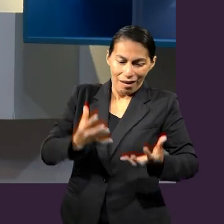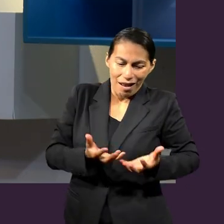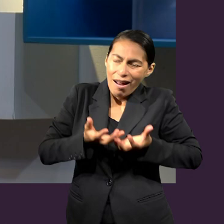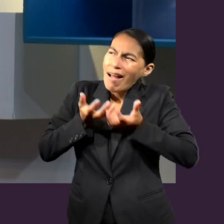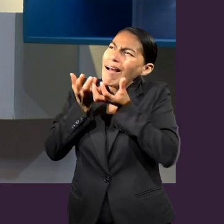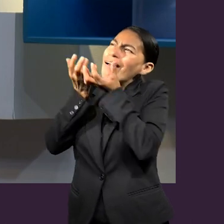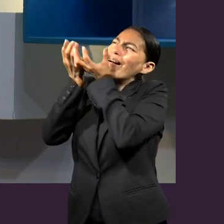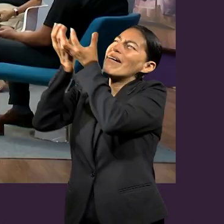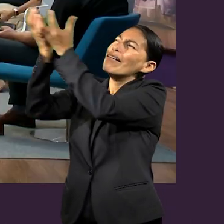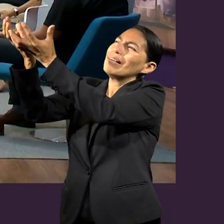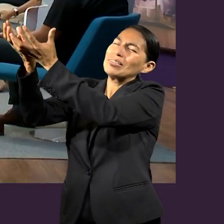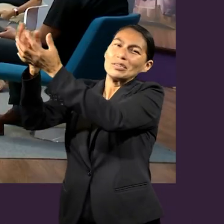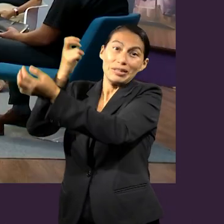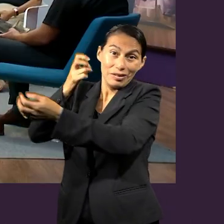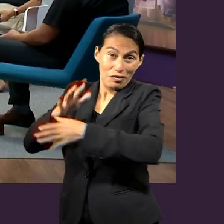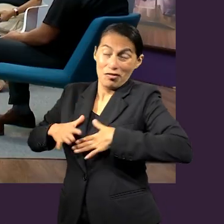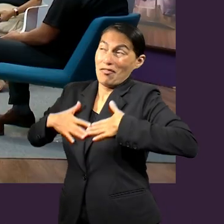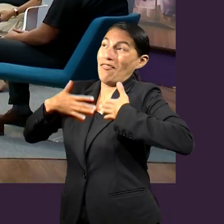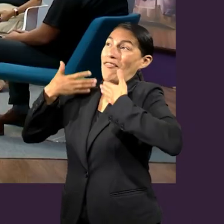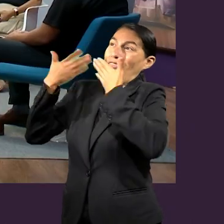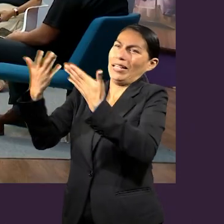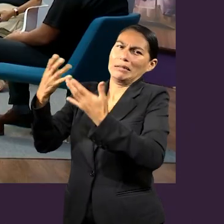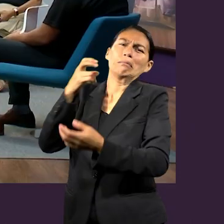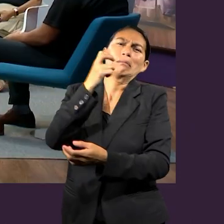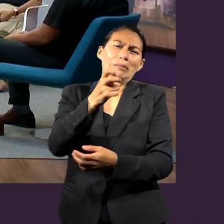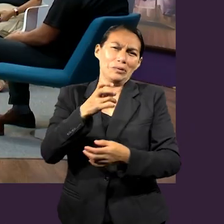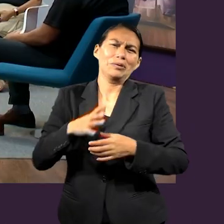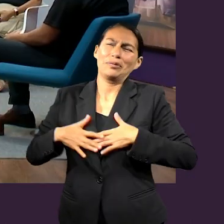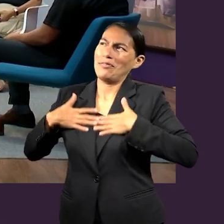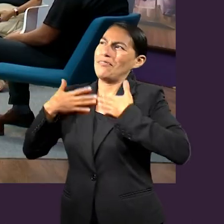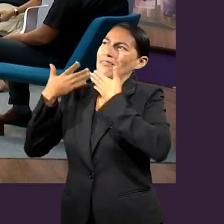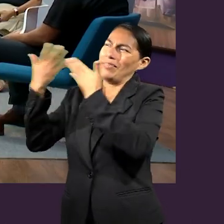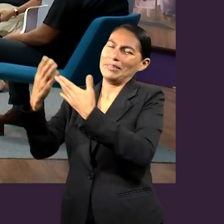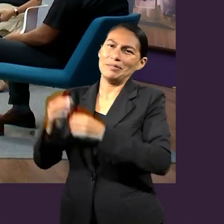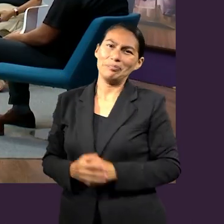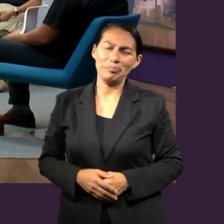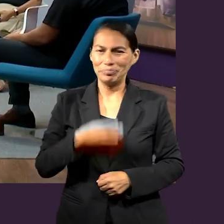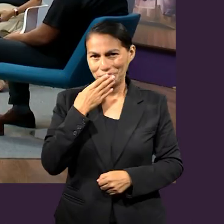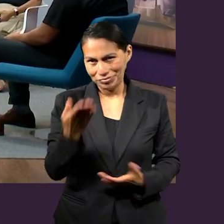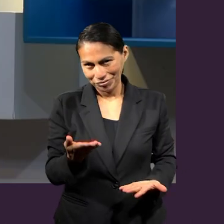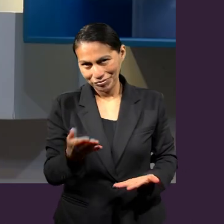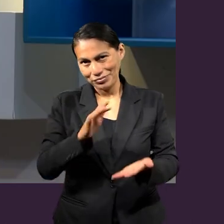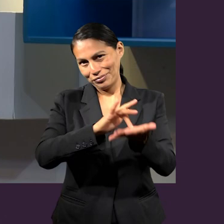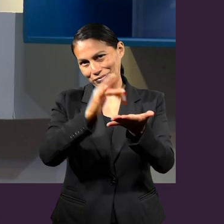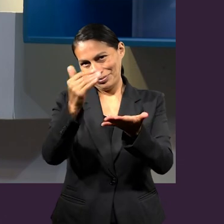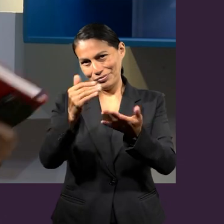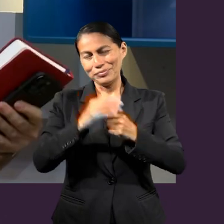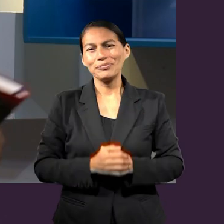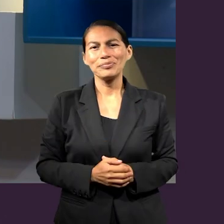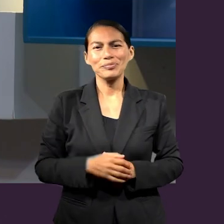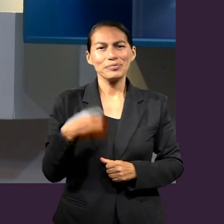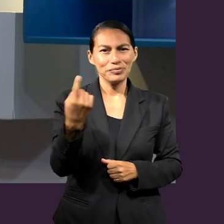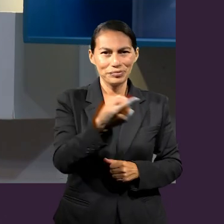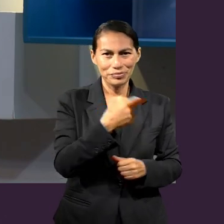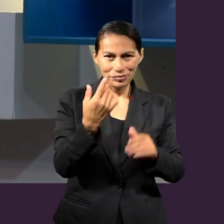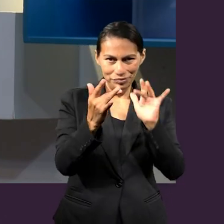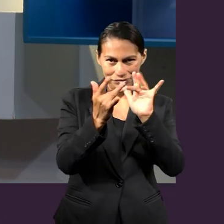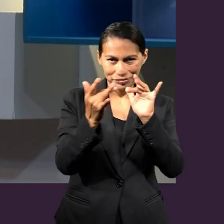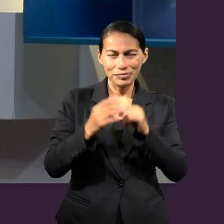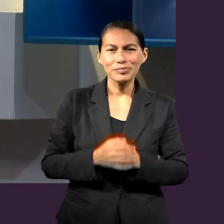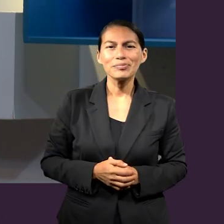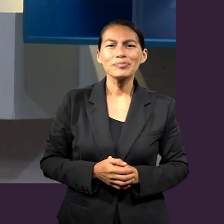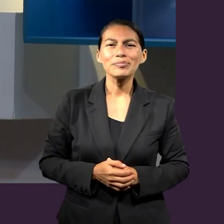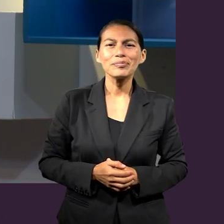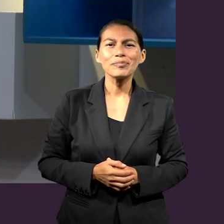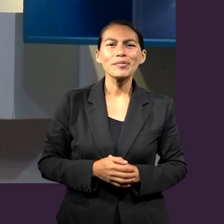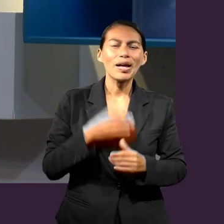eternidad. La confianza. La confianza. Exactamente. Y es lo que queremos transmitir en esta lesión. Bien, muchas gracias por haber